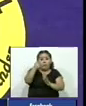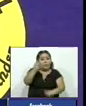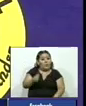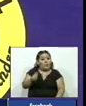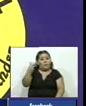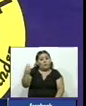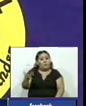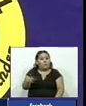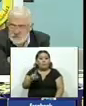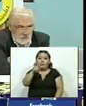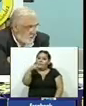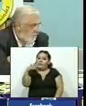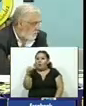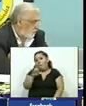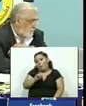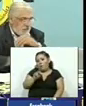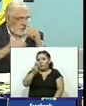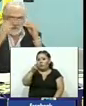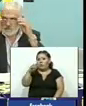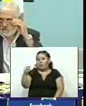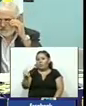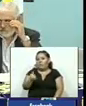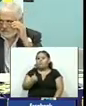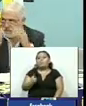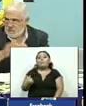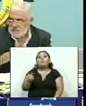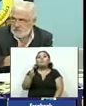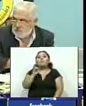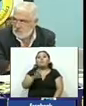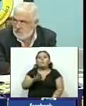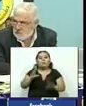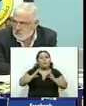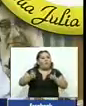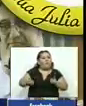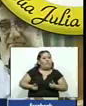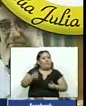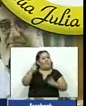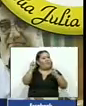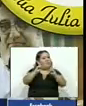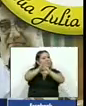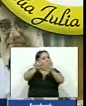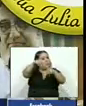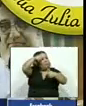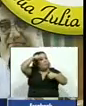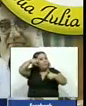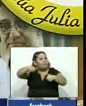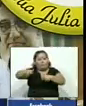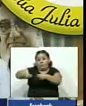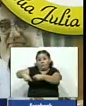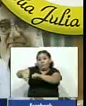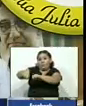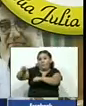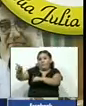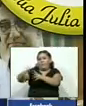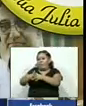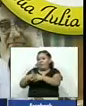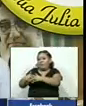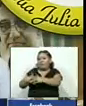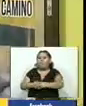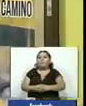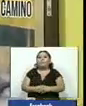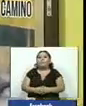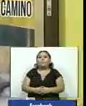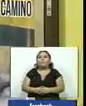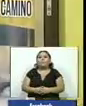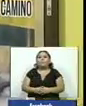entre 100 y 200 personas además dice que el gobierno ha sido poco transparente en los acuerdos que se firmaron con Estados Unidos